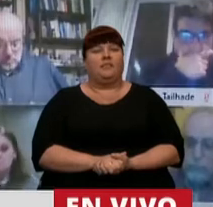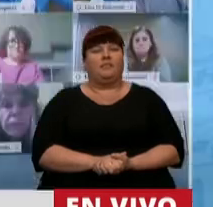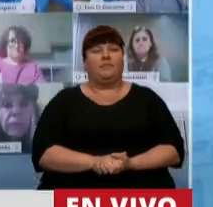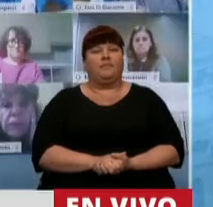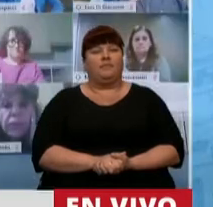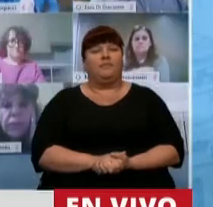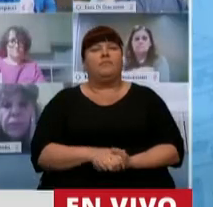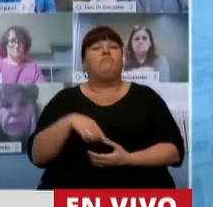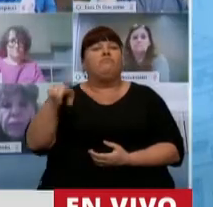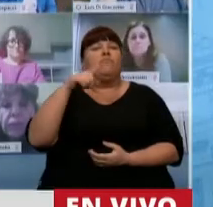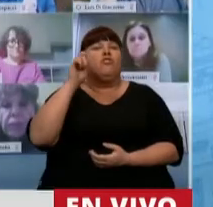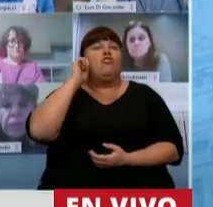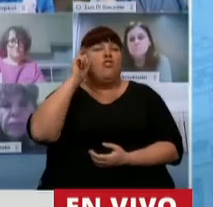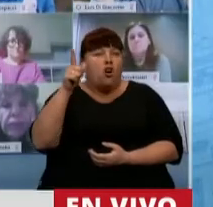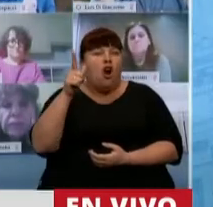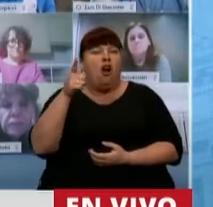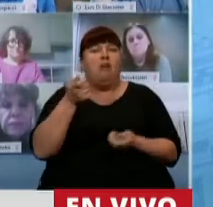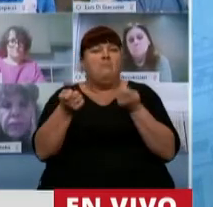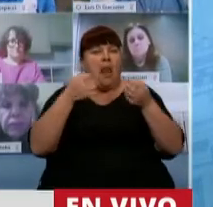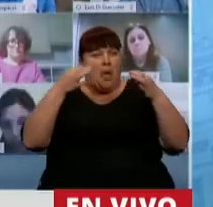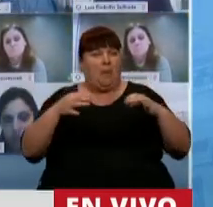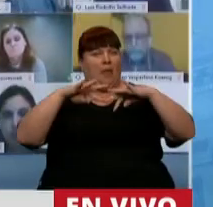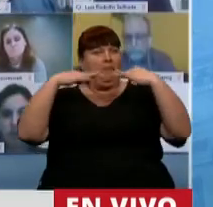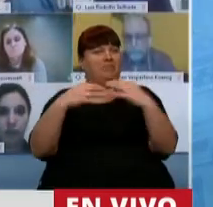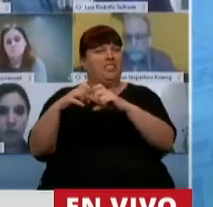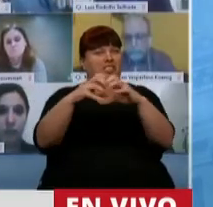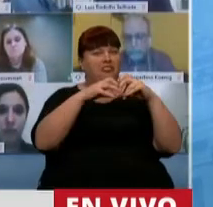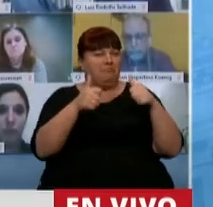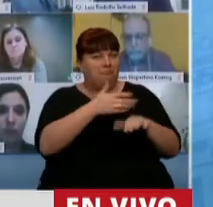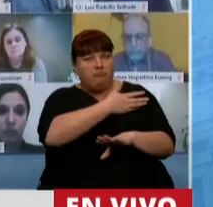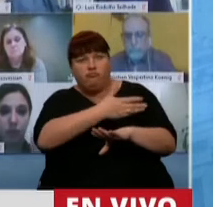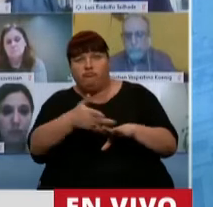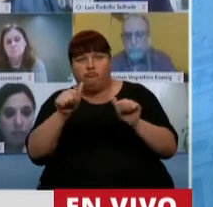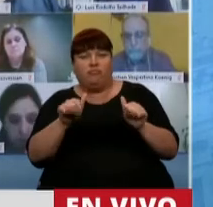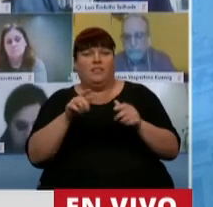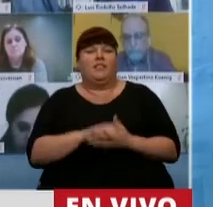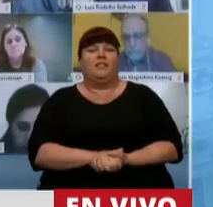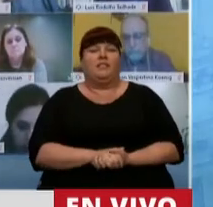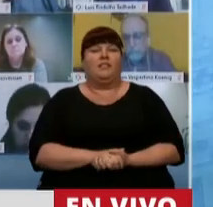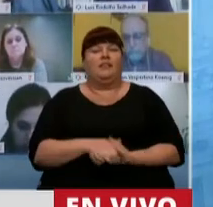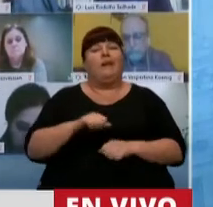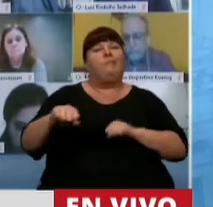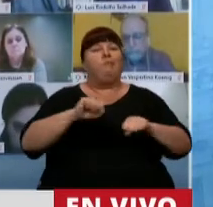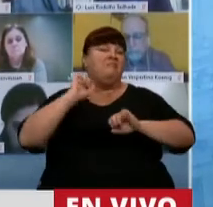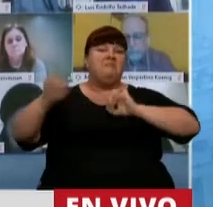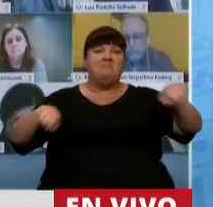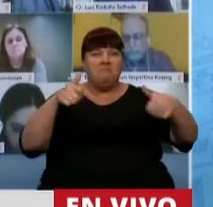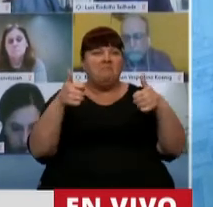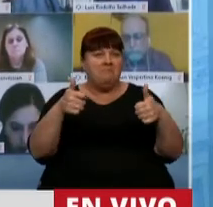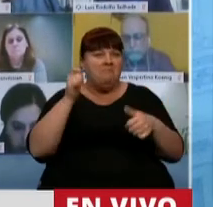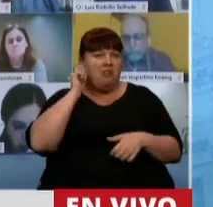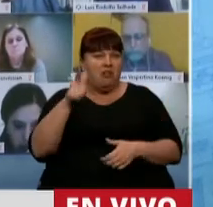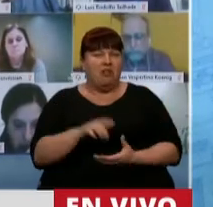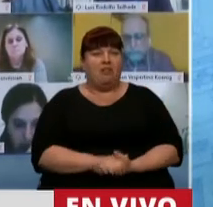ha podido conducir esta sesión hasta aquí evitando la provocación que